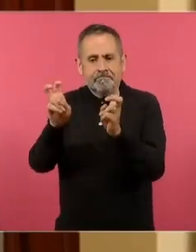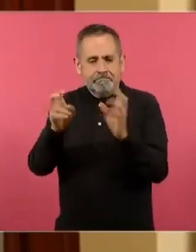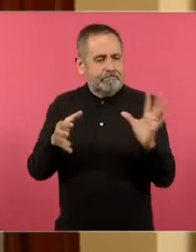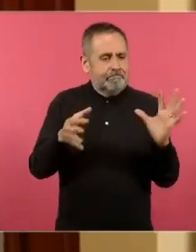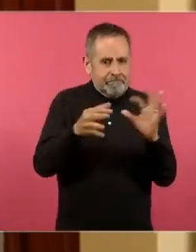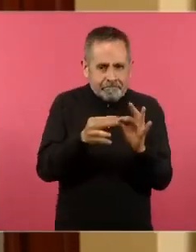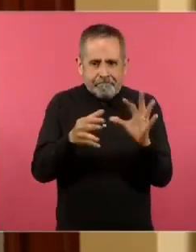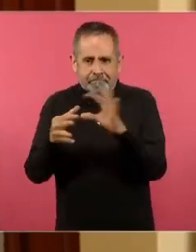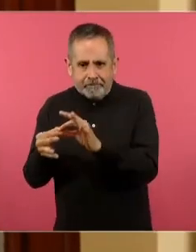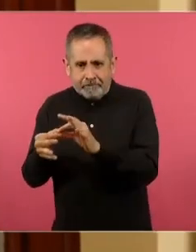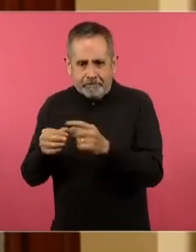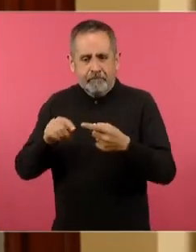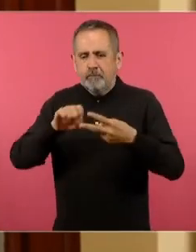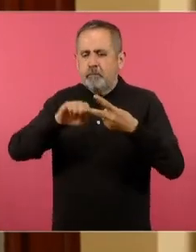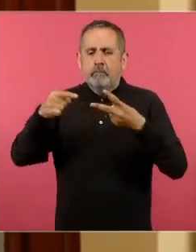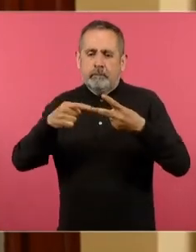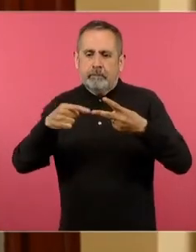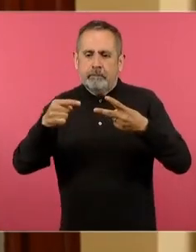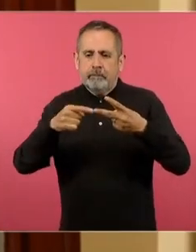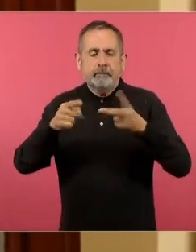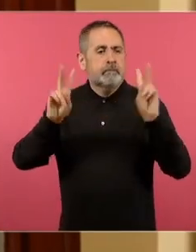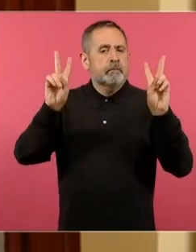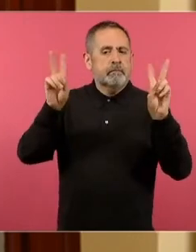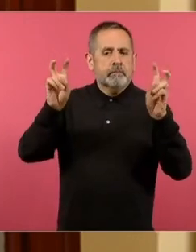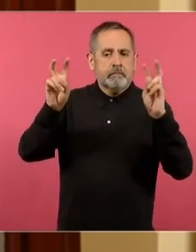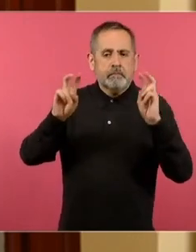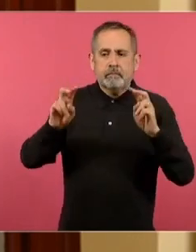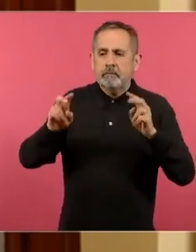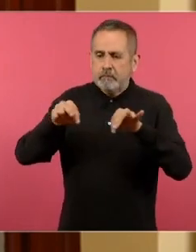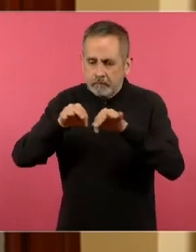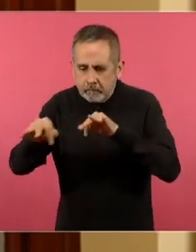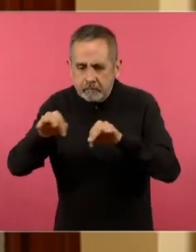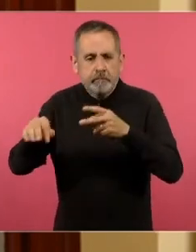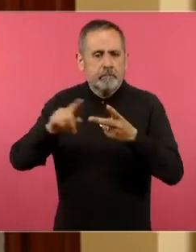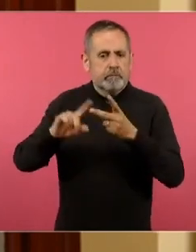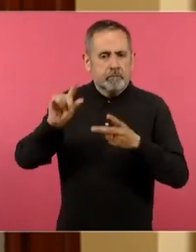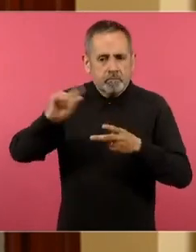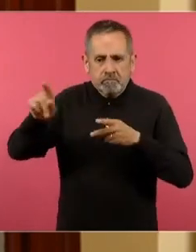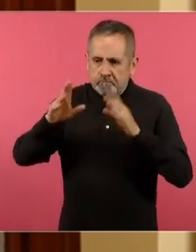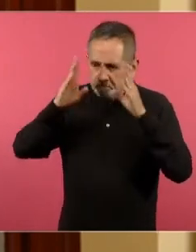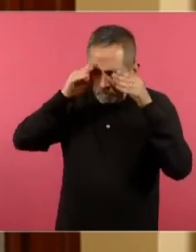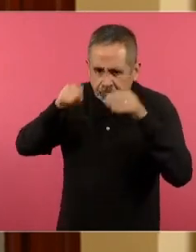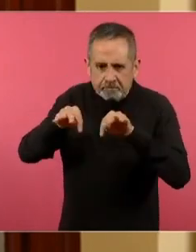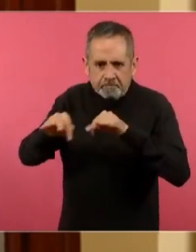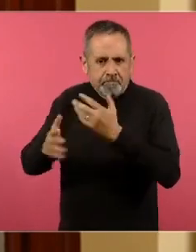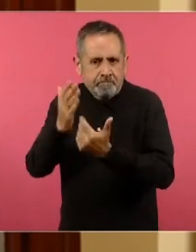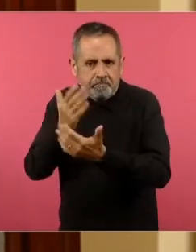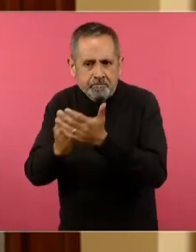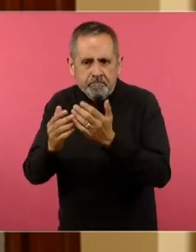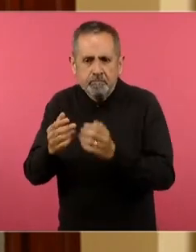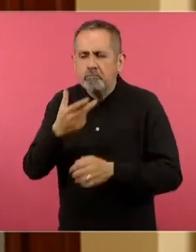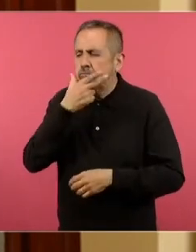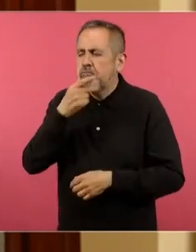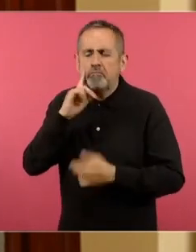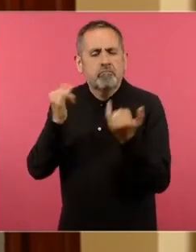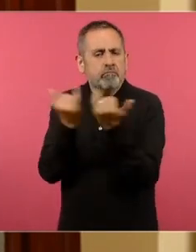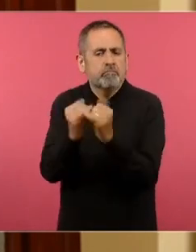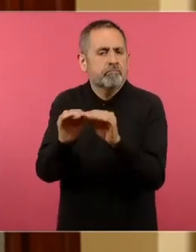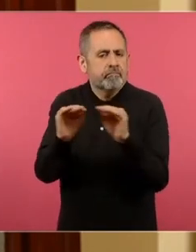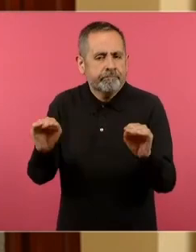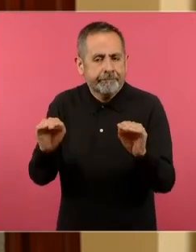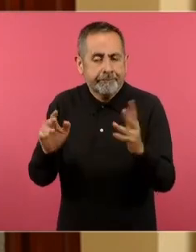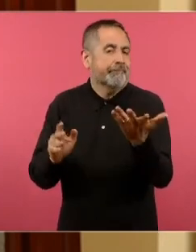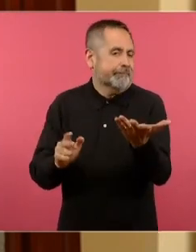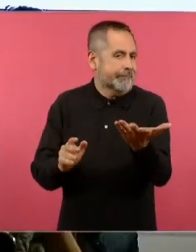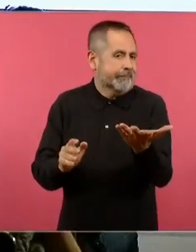Las profesiones y los oficios no tienen género. La intención de mostrarles que en diferentes libros vamos a